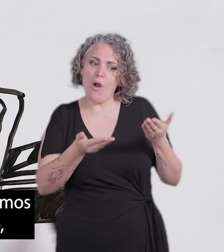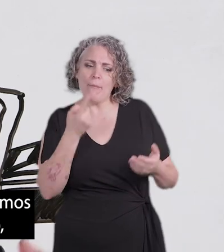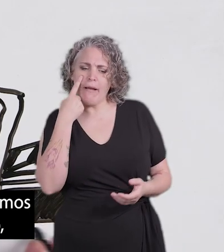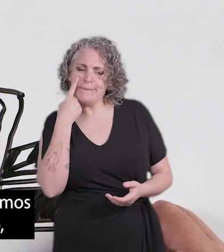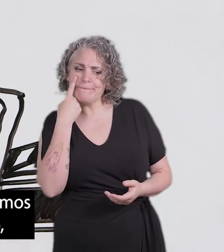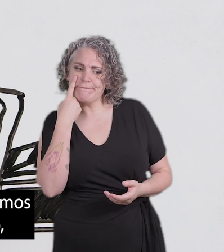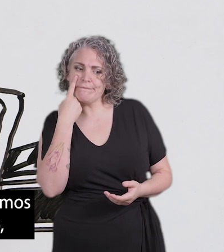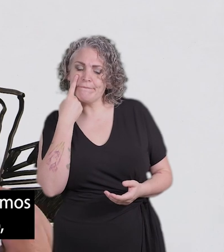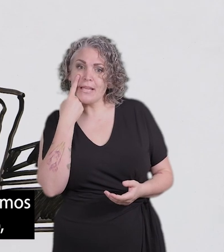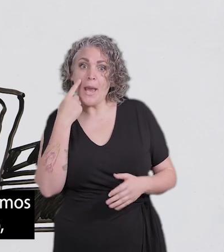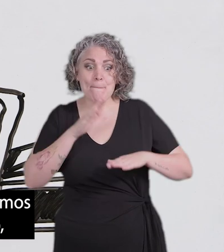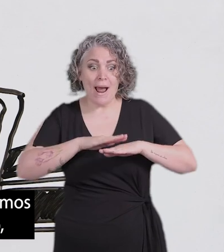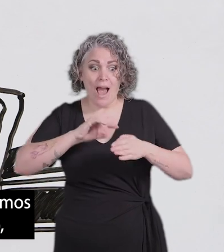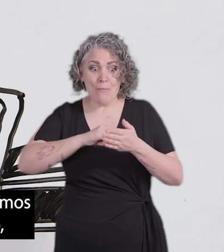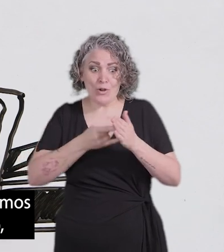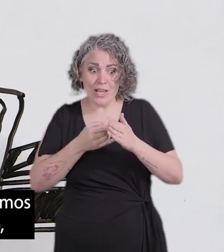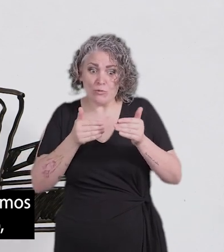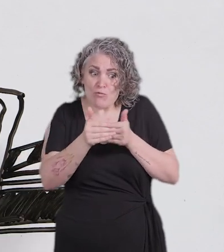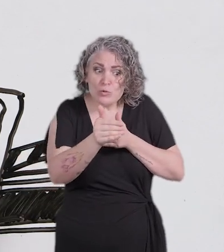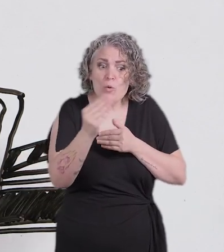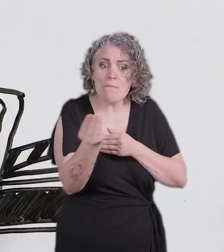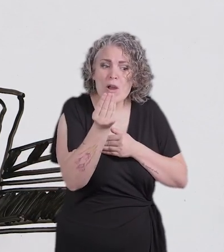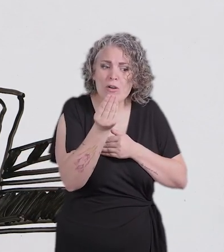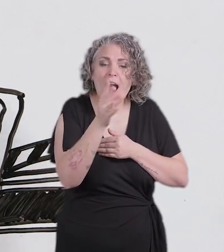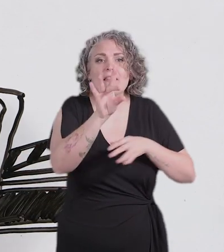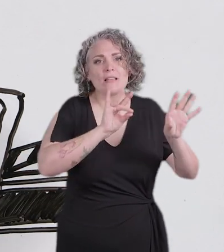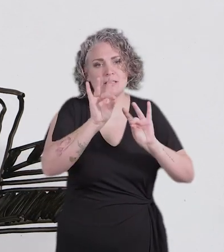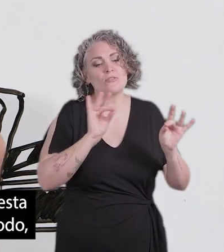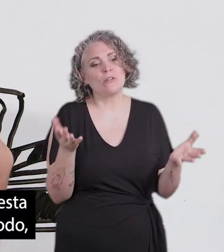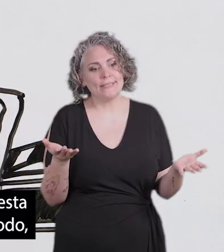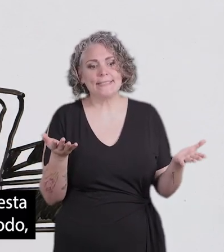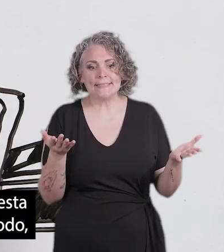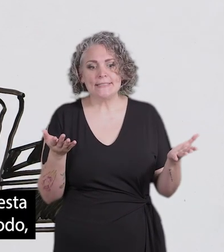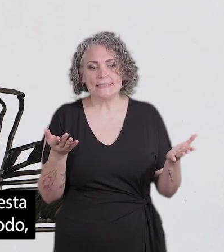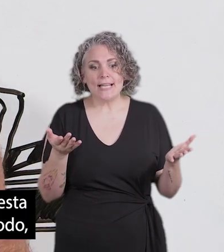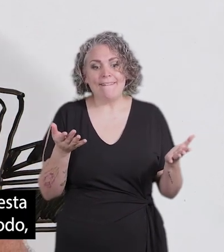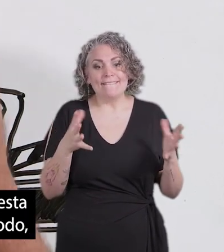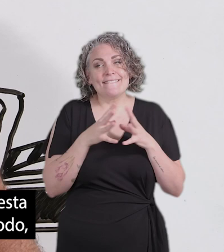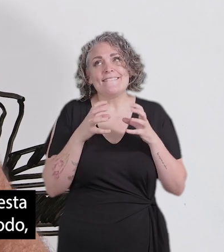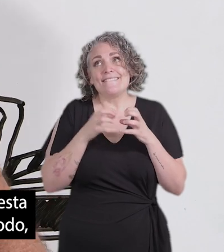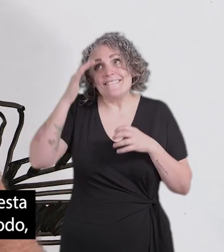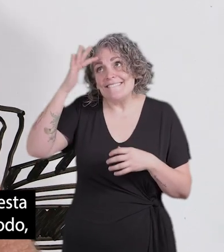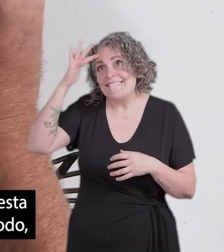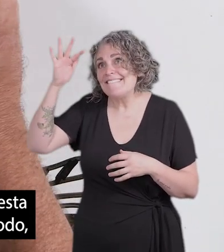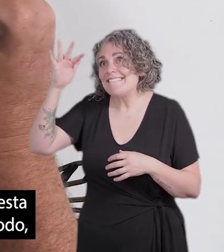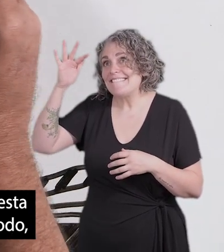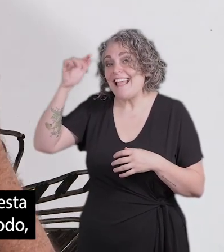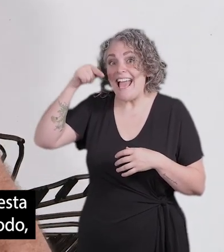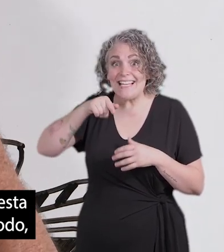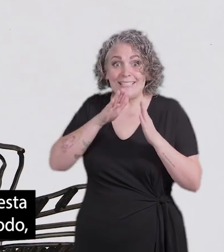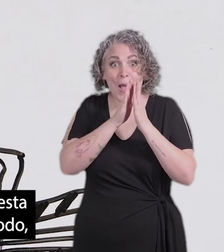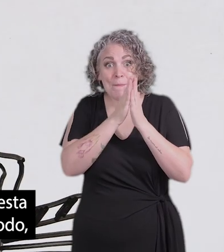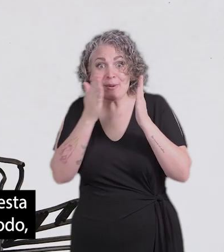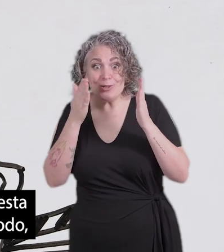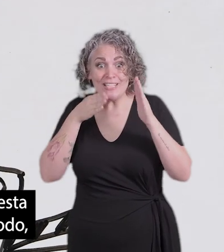Tomamos decisiones para mejorar el proyecto Nos ilusionamos con el crecimiento De esta